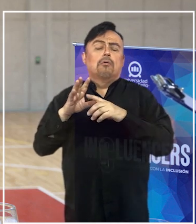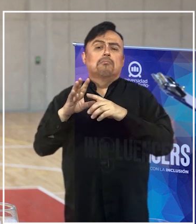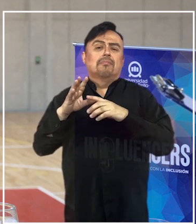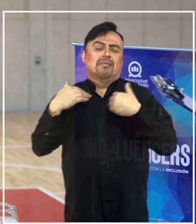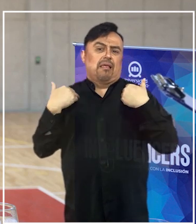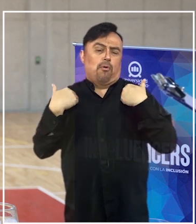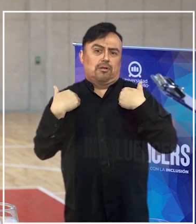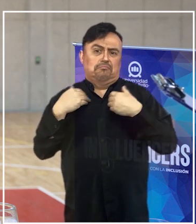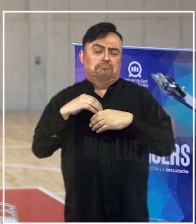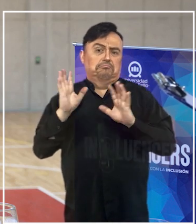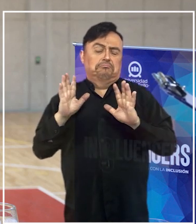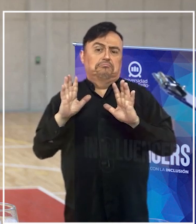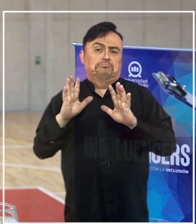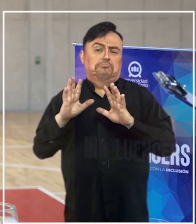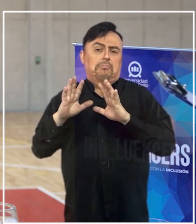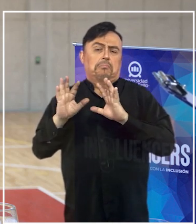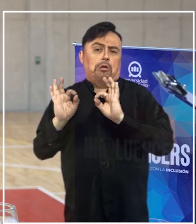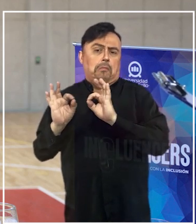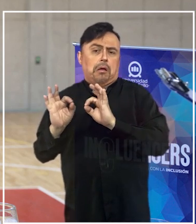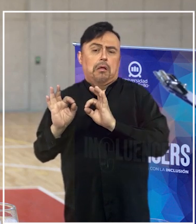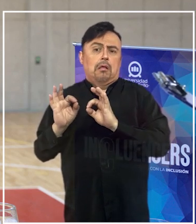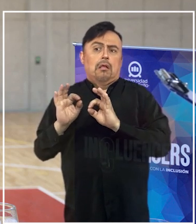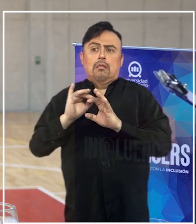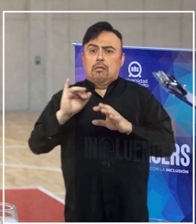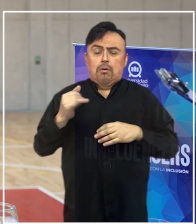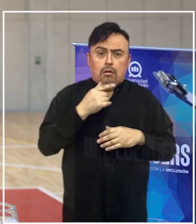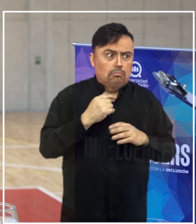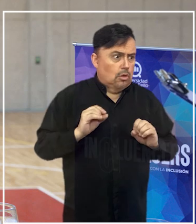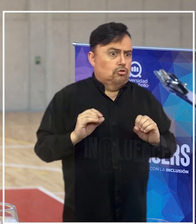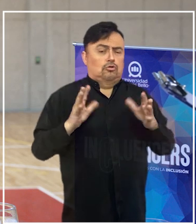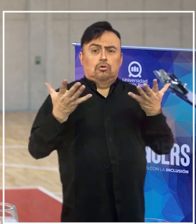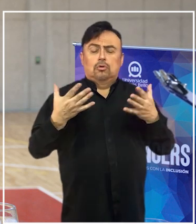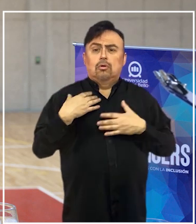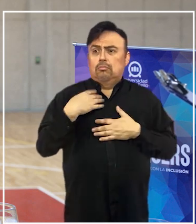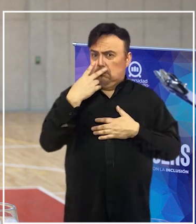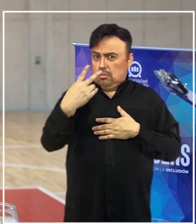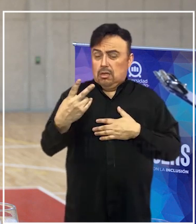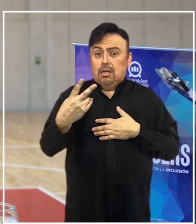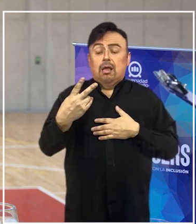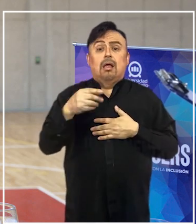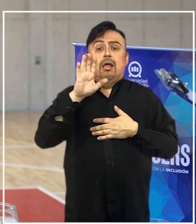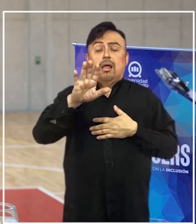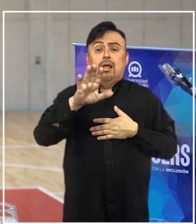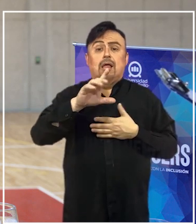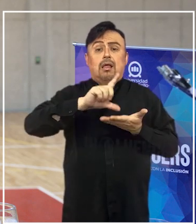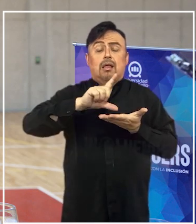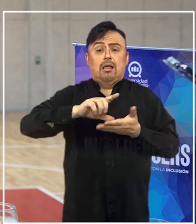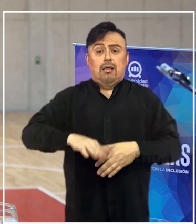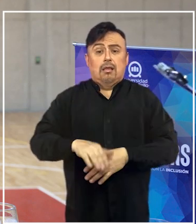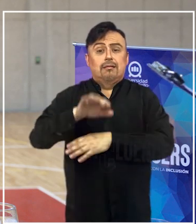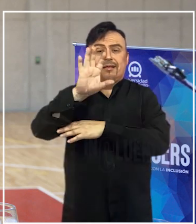y muchos se llevaron tremendas sorpresas. Yo recuerdo haberlo visto en el Estadio Español que fue la sede del básquetbol